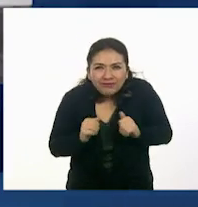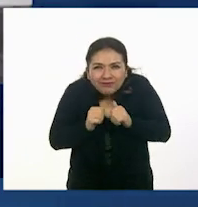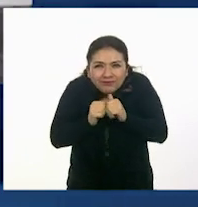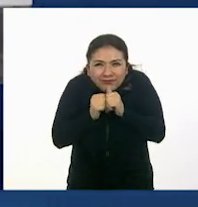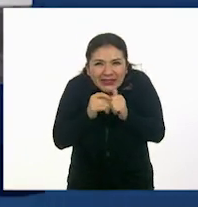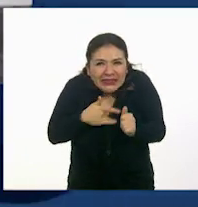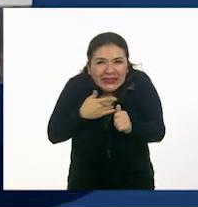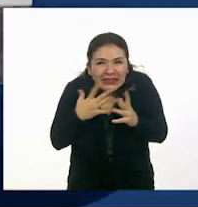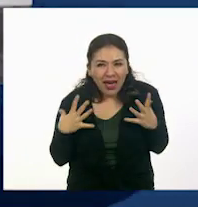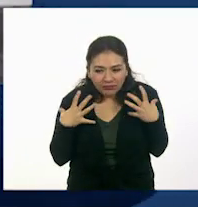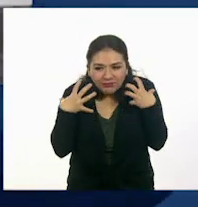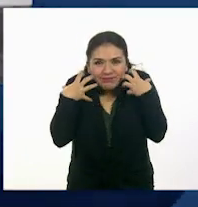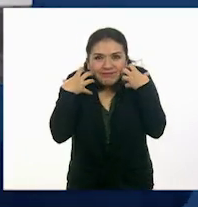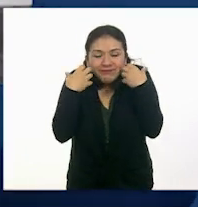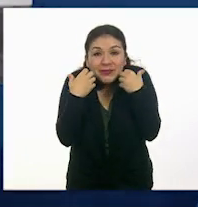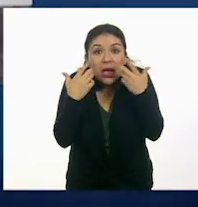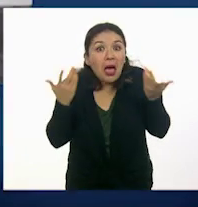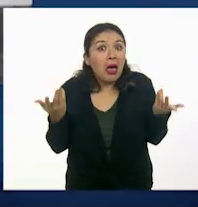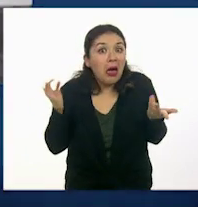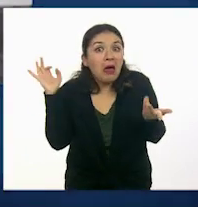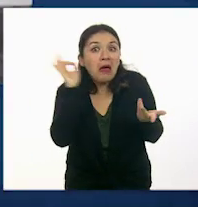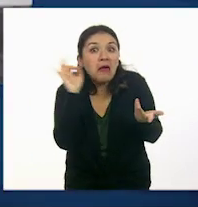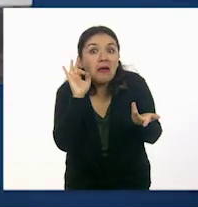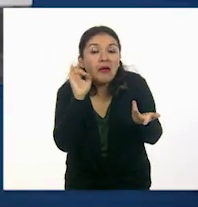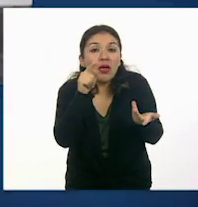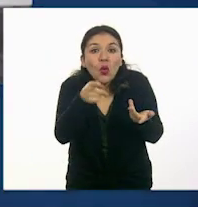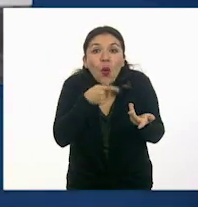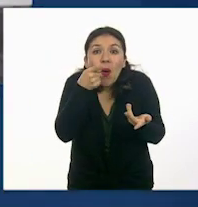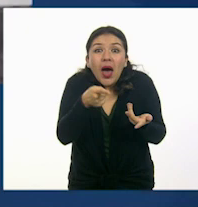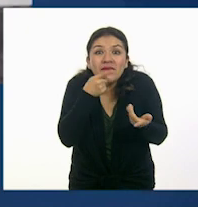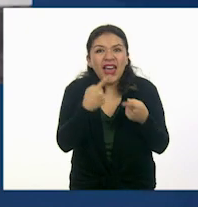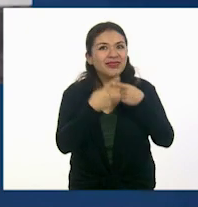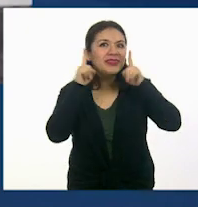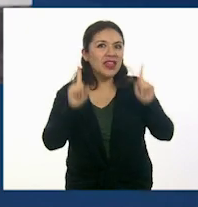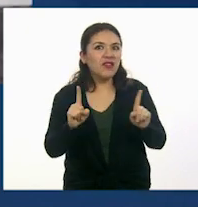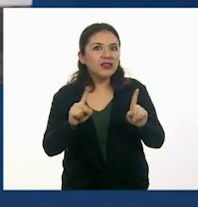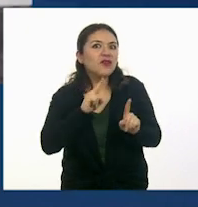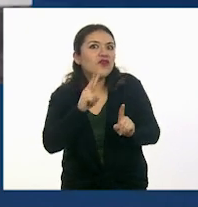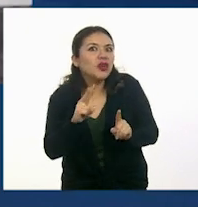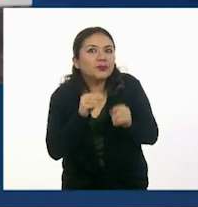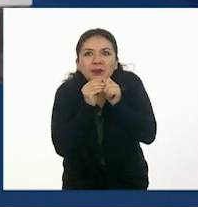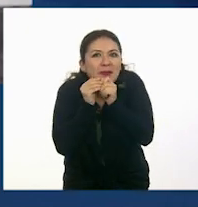van subiendo, y quizá tu hablar tenga que ser diferente.